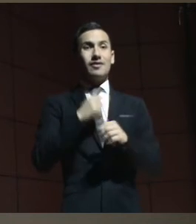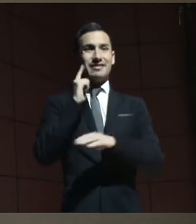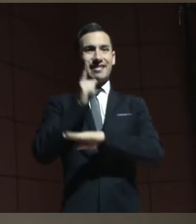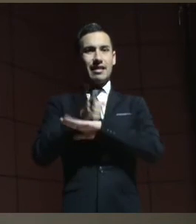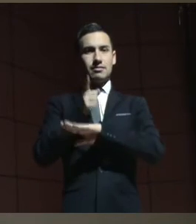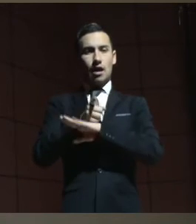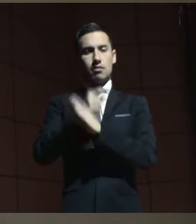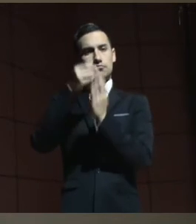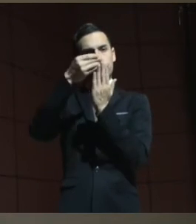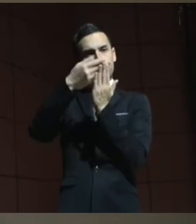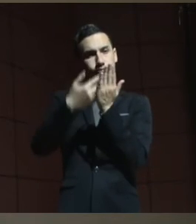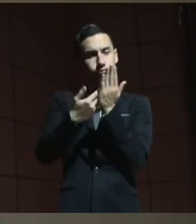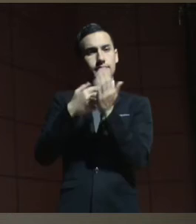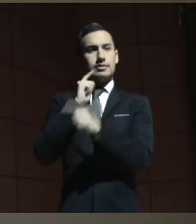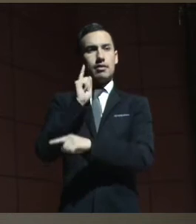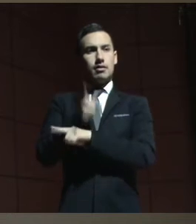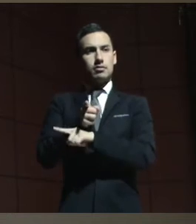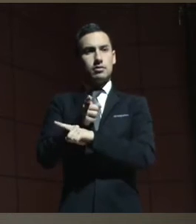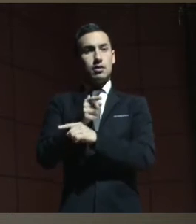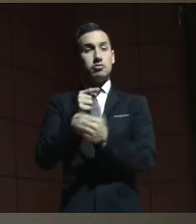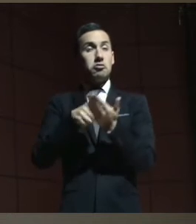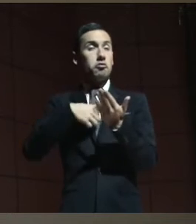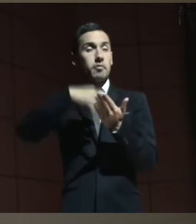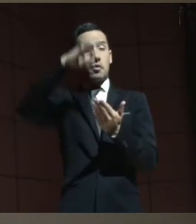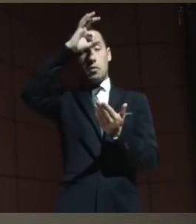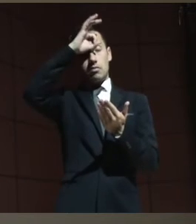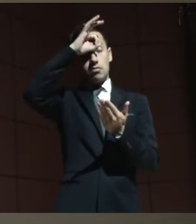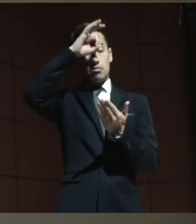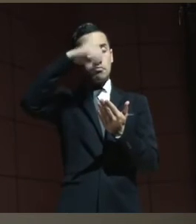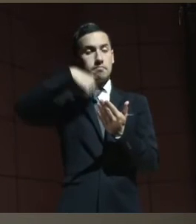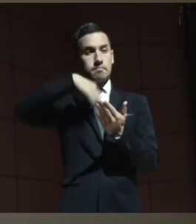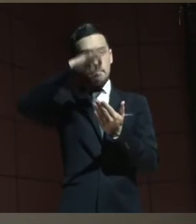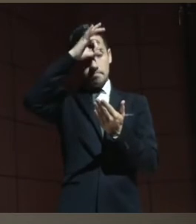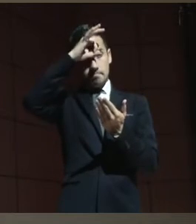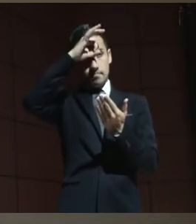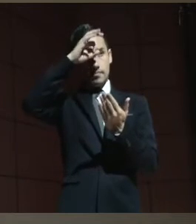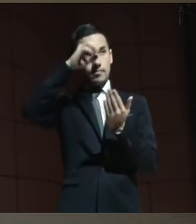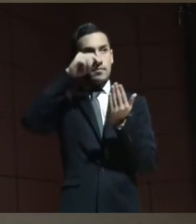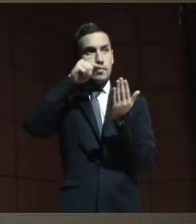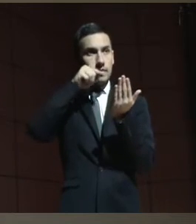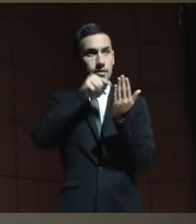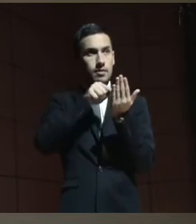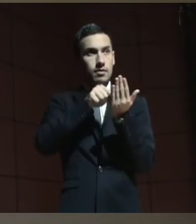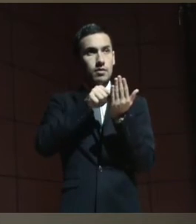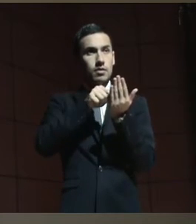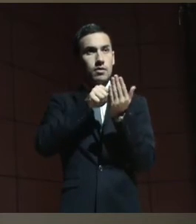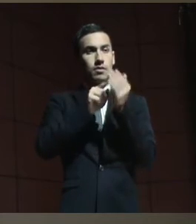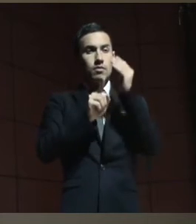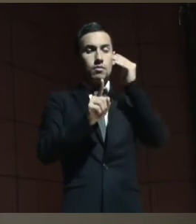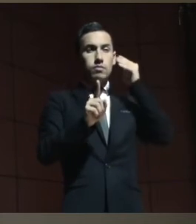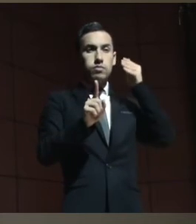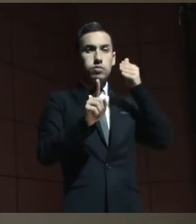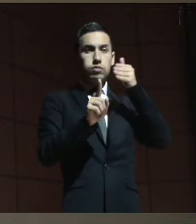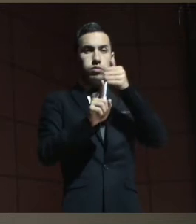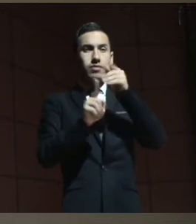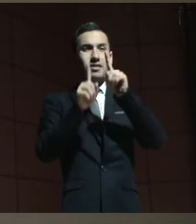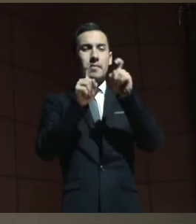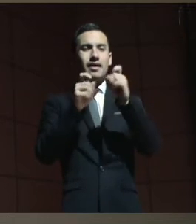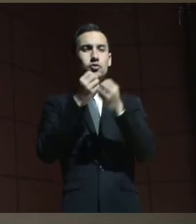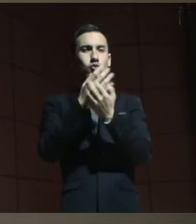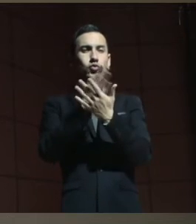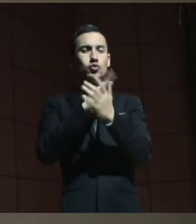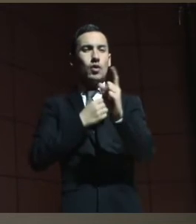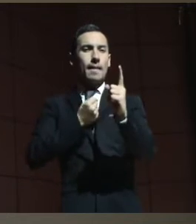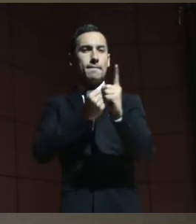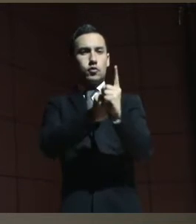esa sentencia no me di cuenta que estábamos caminando hacia la estructura de los apoyos.